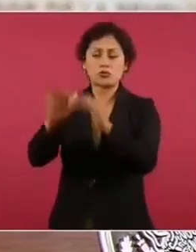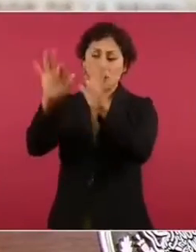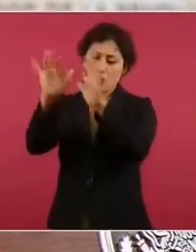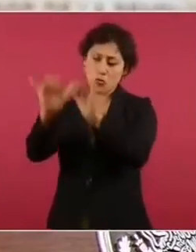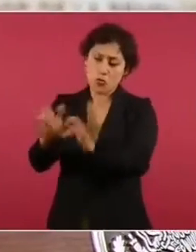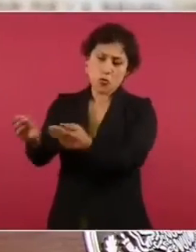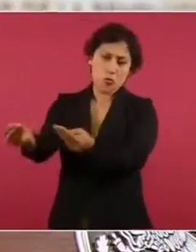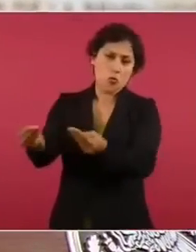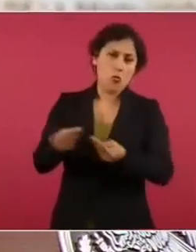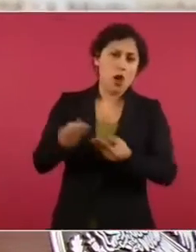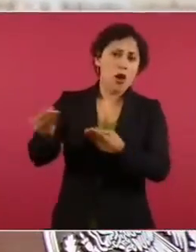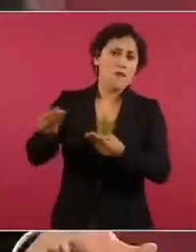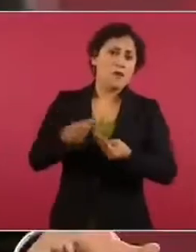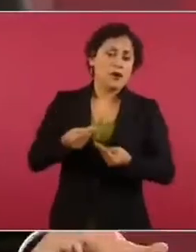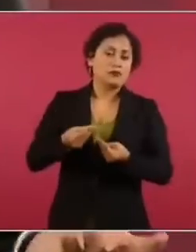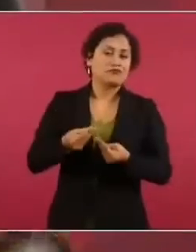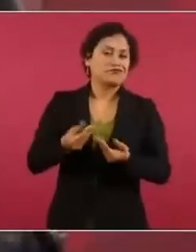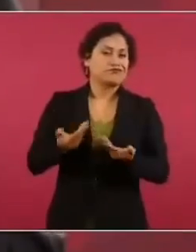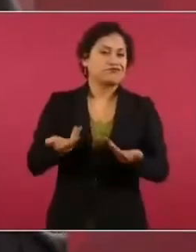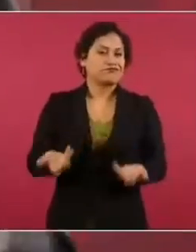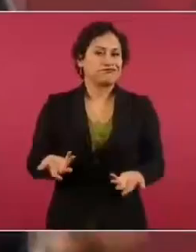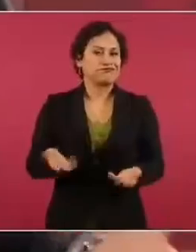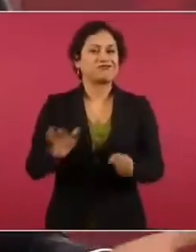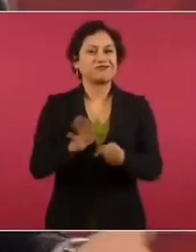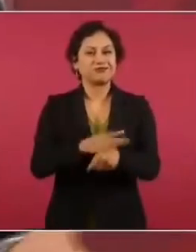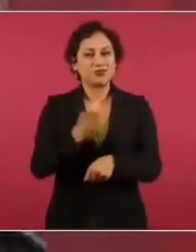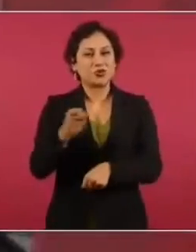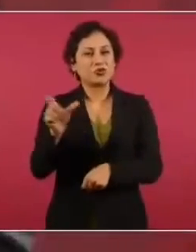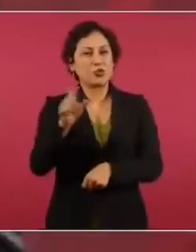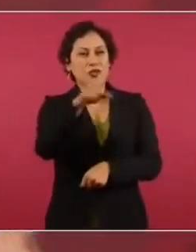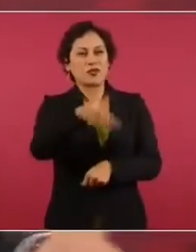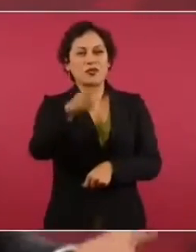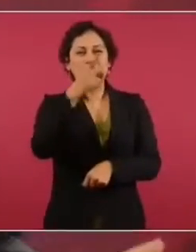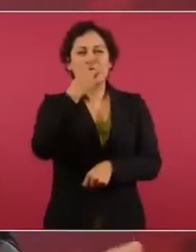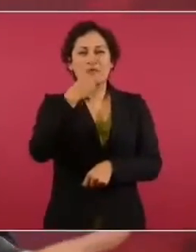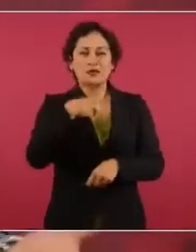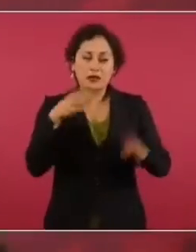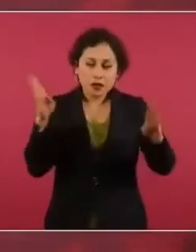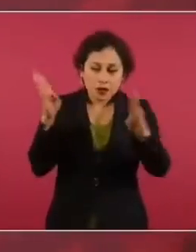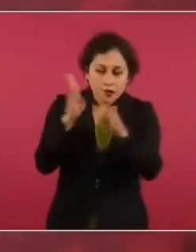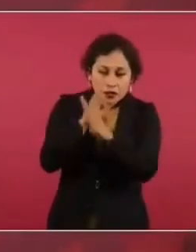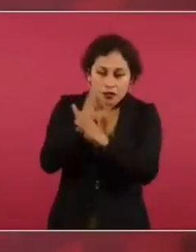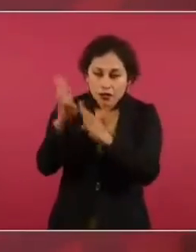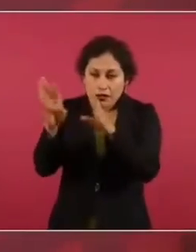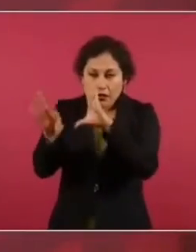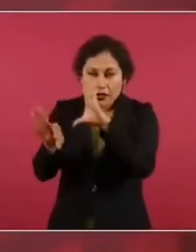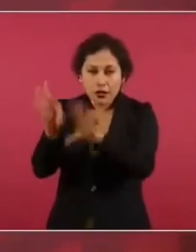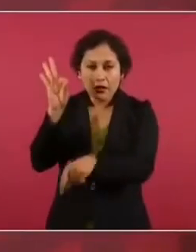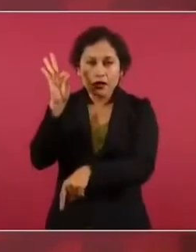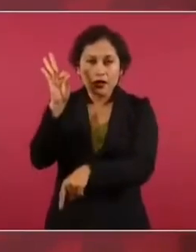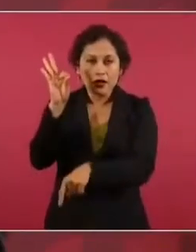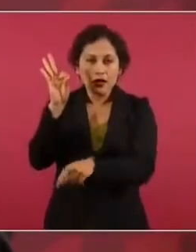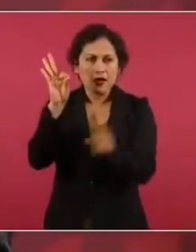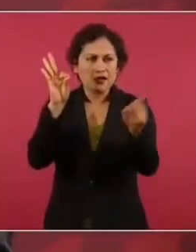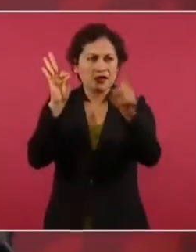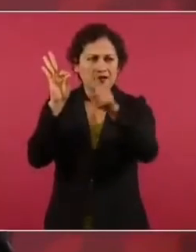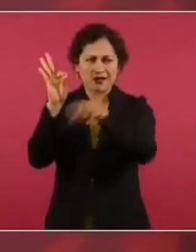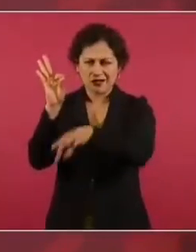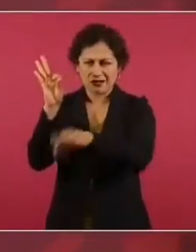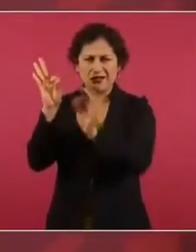Entonces, por eso cuando dicen hackean, ¿qué van a encontrar? Pues lo que me informan,